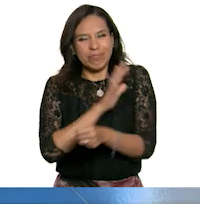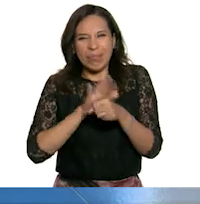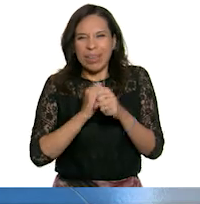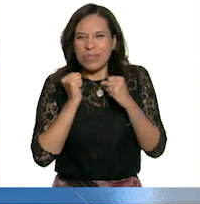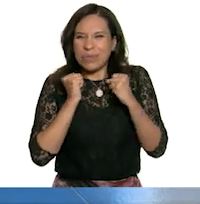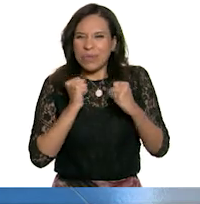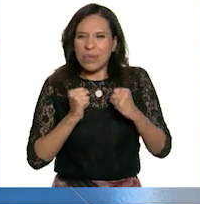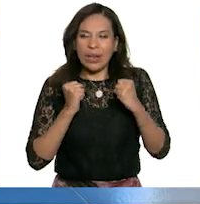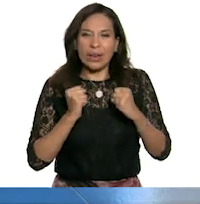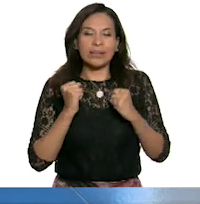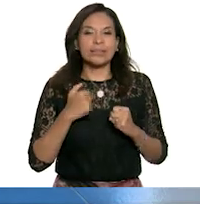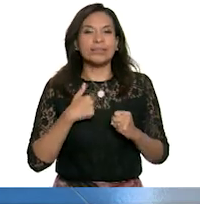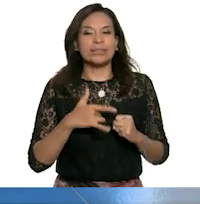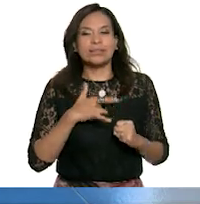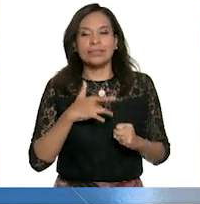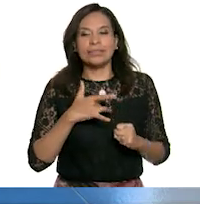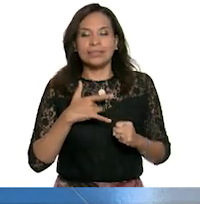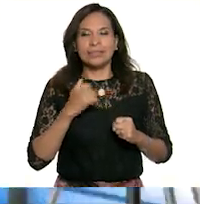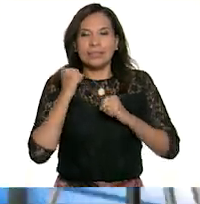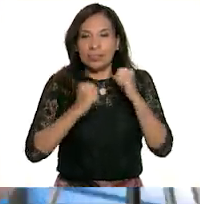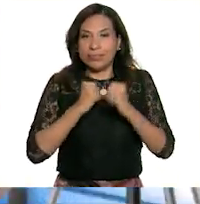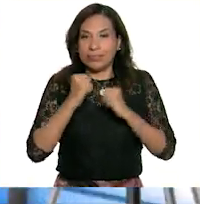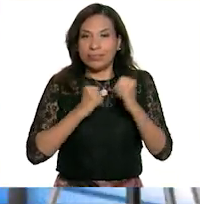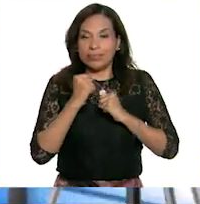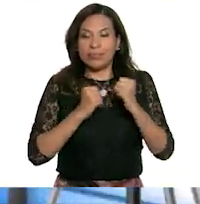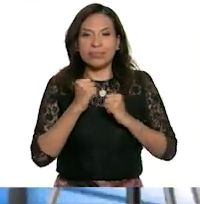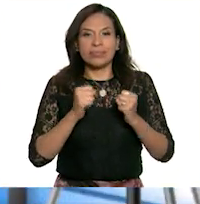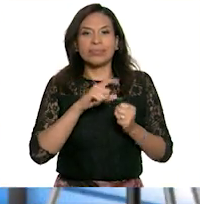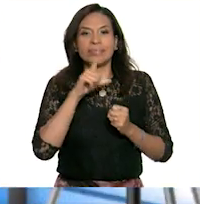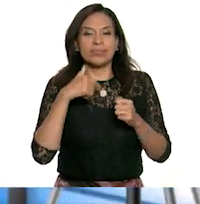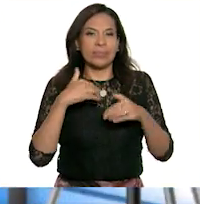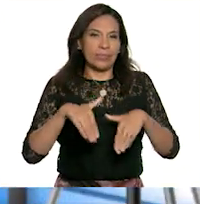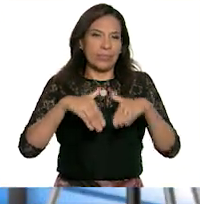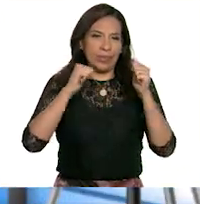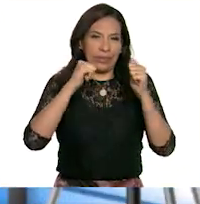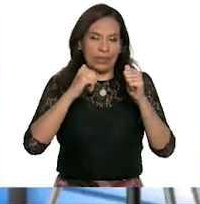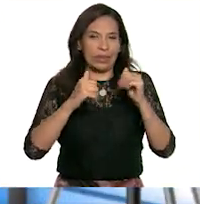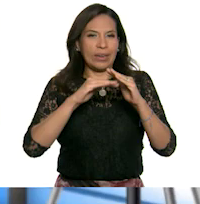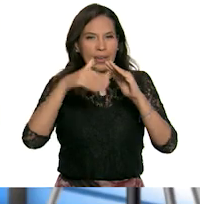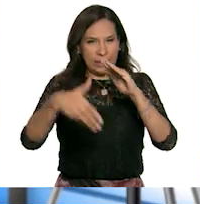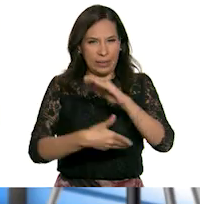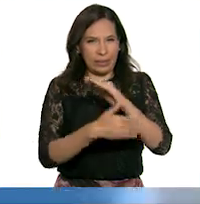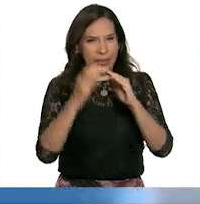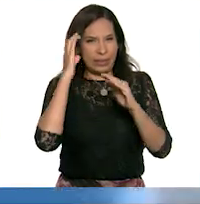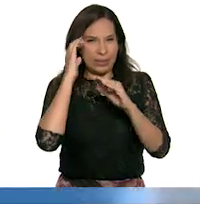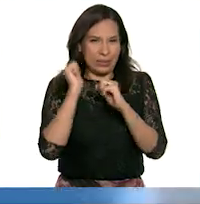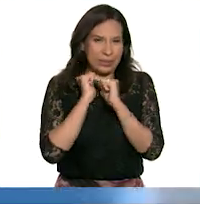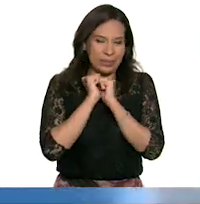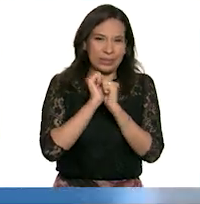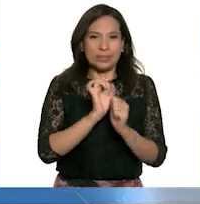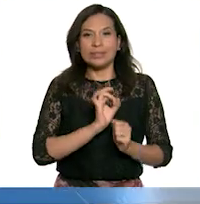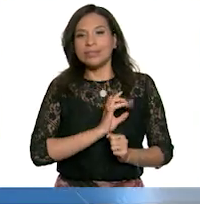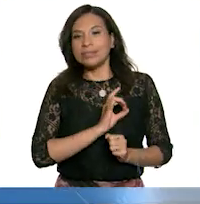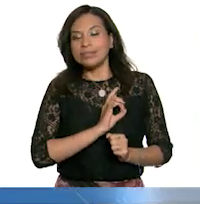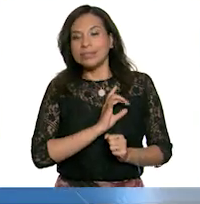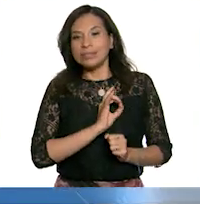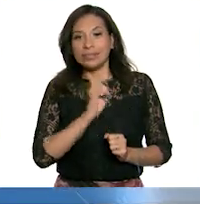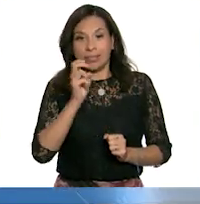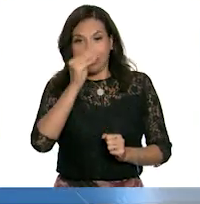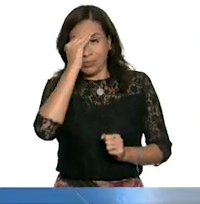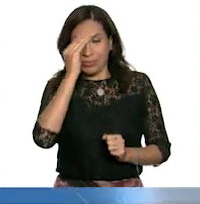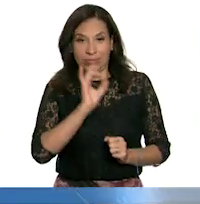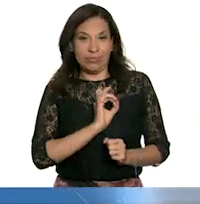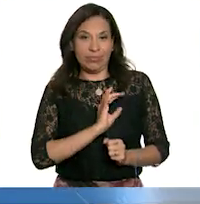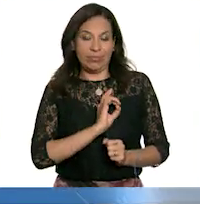fuerte que me hizo correr y esconderme debajo de la cama. Así, ay. ¿Sentías horror en ese